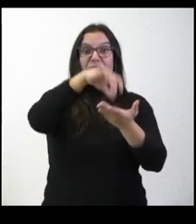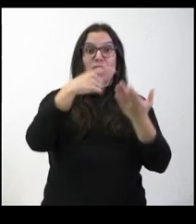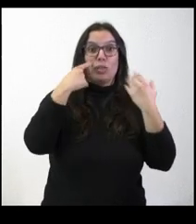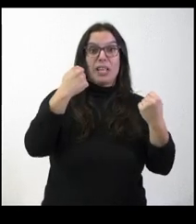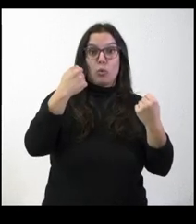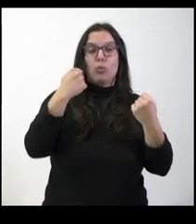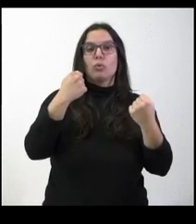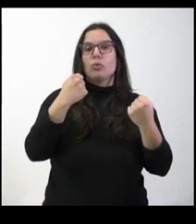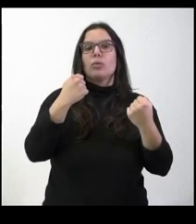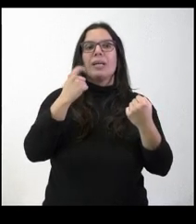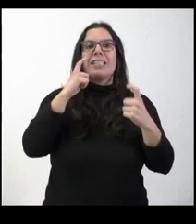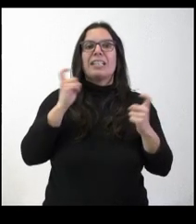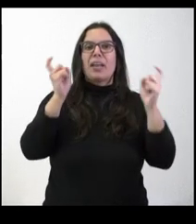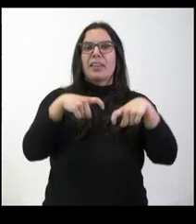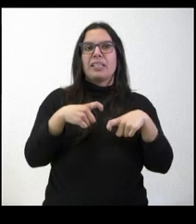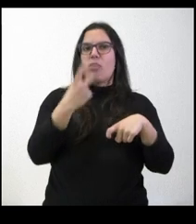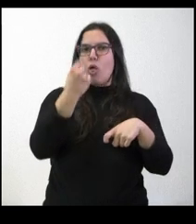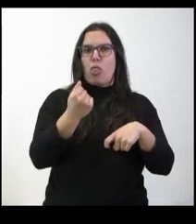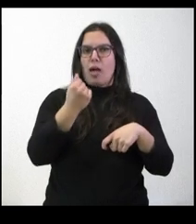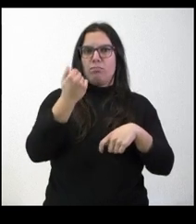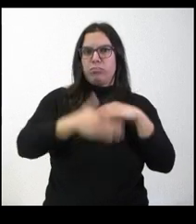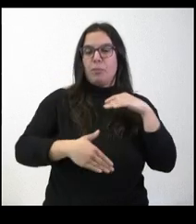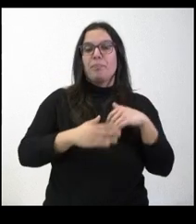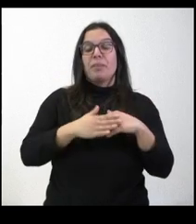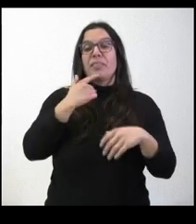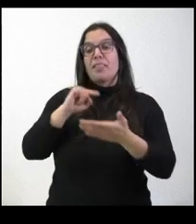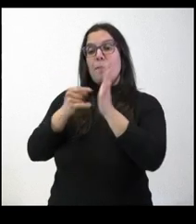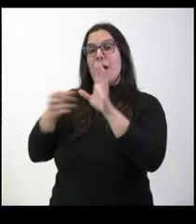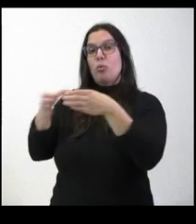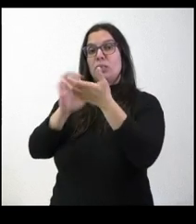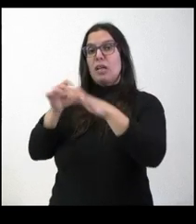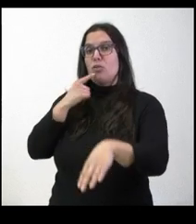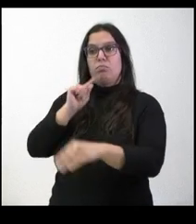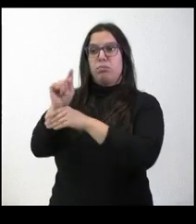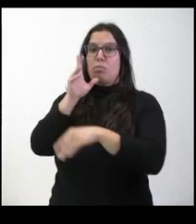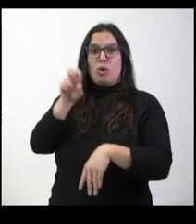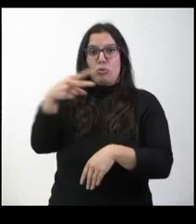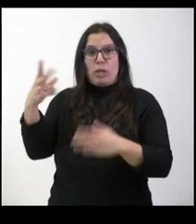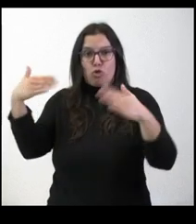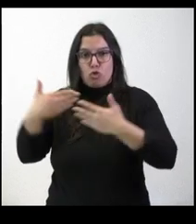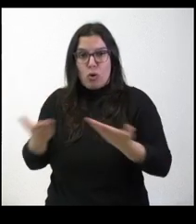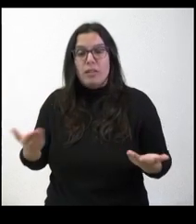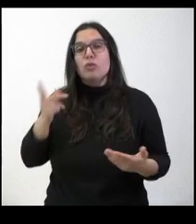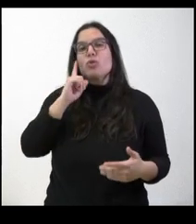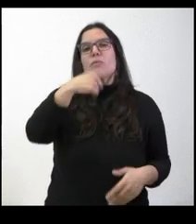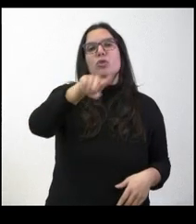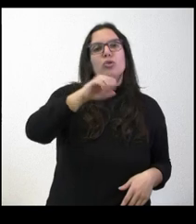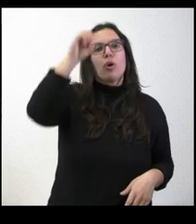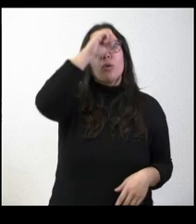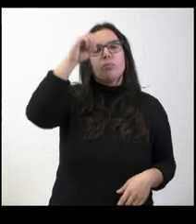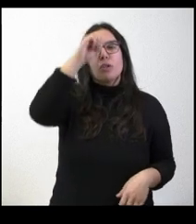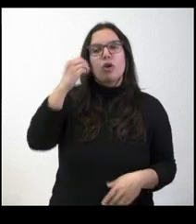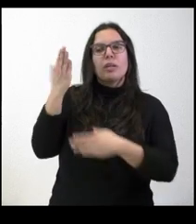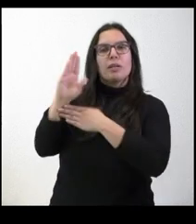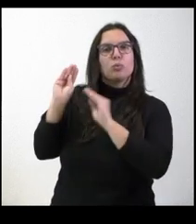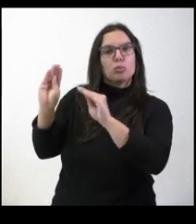atención en menos de 48 horas. Ha criticado el plan de la Junta y dice que no está dando efecto. No sé qué valoración hacen de su plan y si